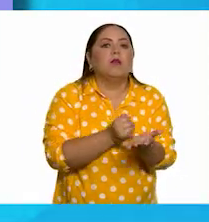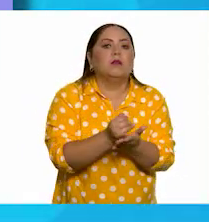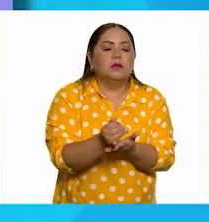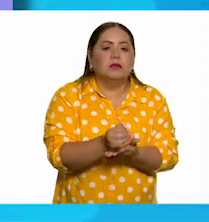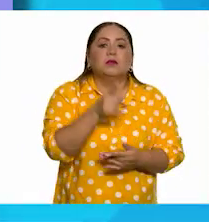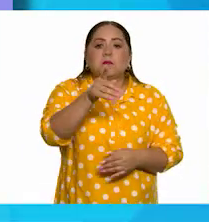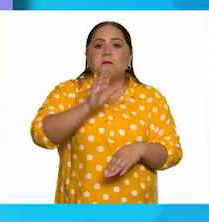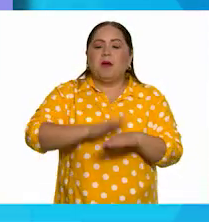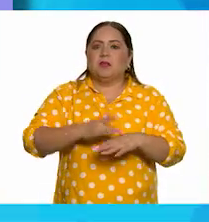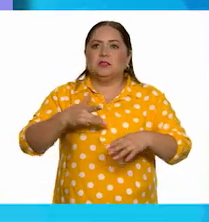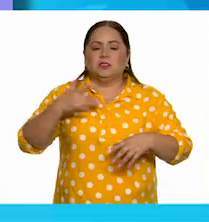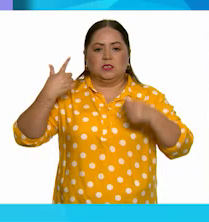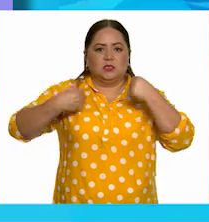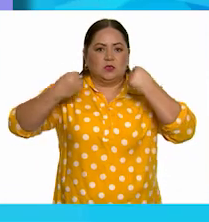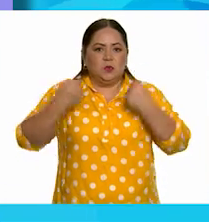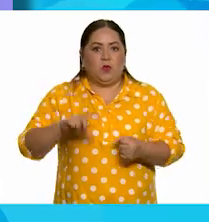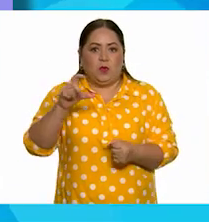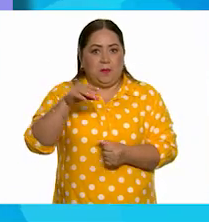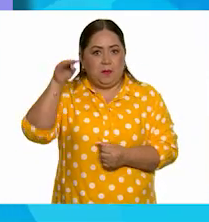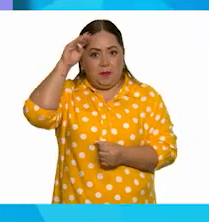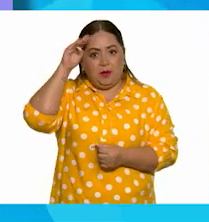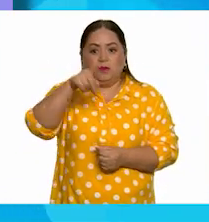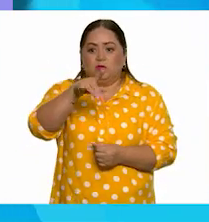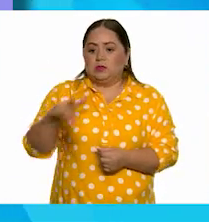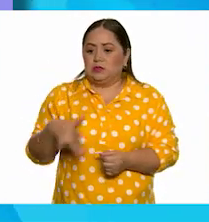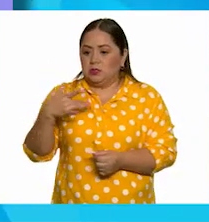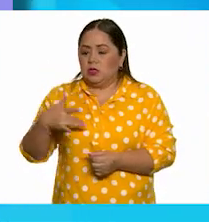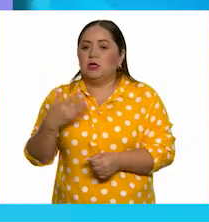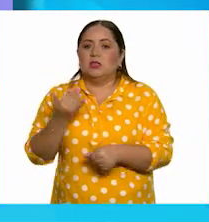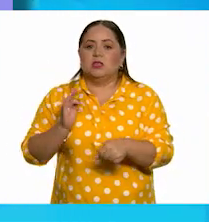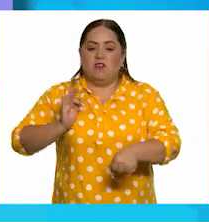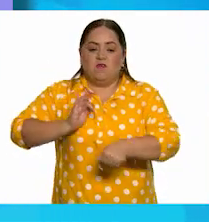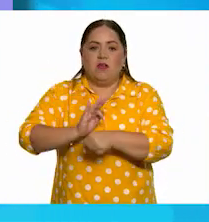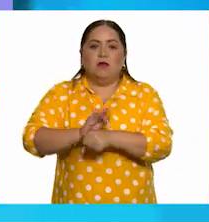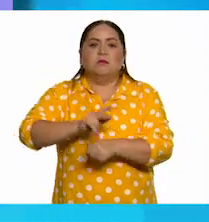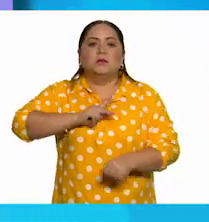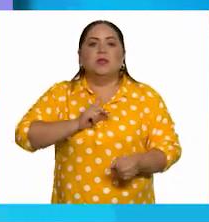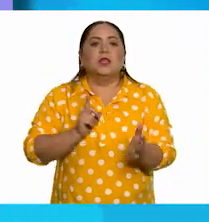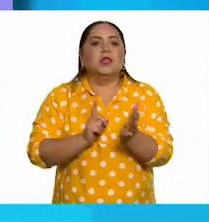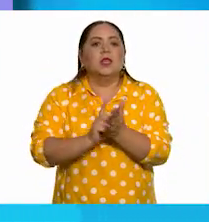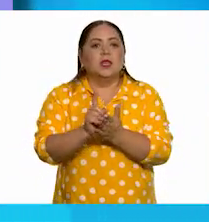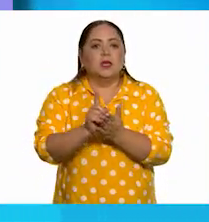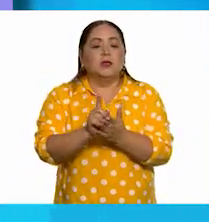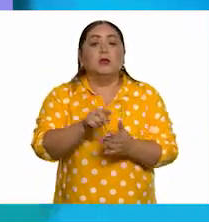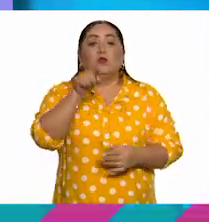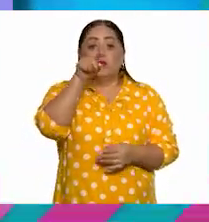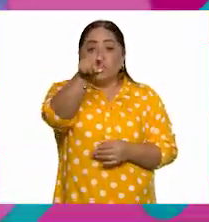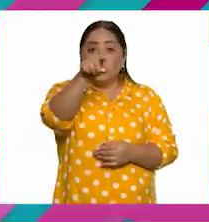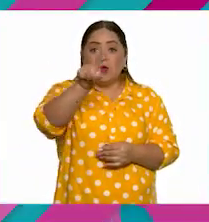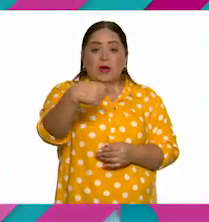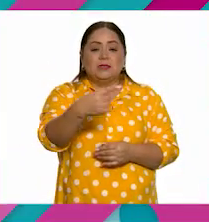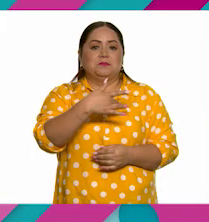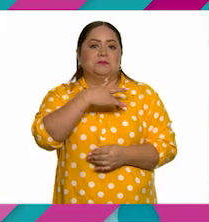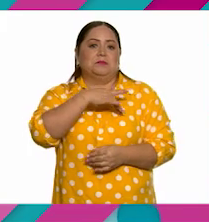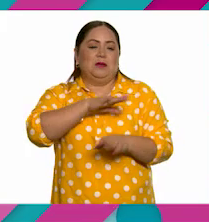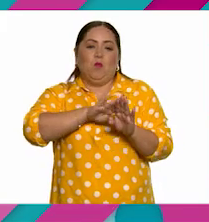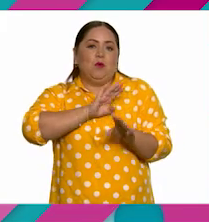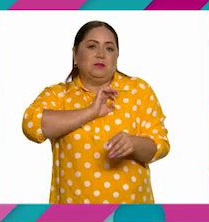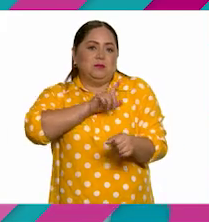expresar con más seguridad lo que piensas, lo que sientes y defender mejor tus derechos. ¡Tú eres especial!